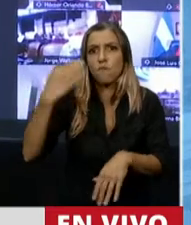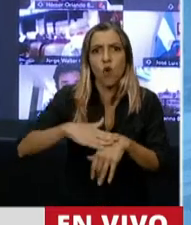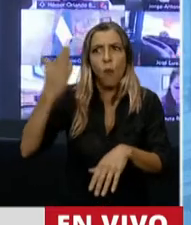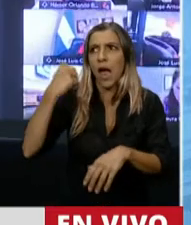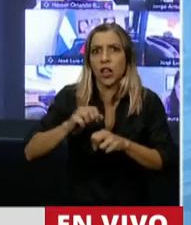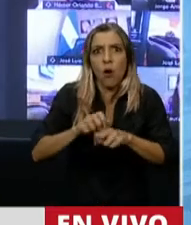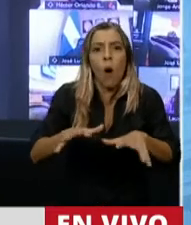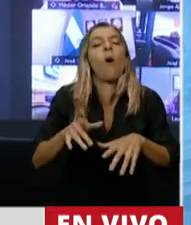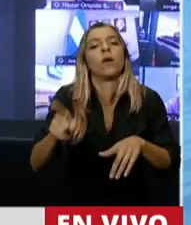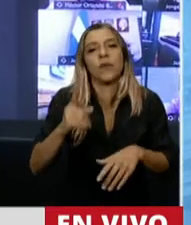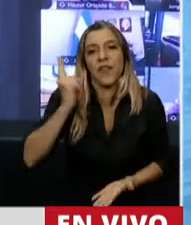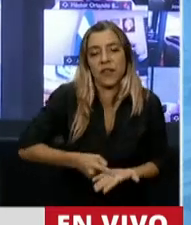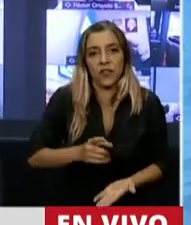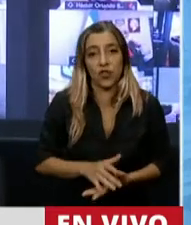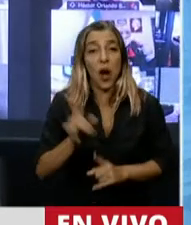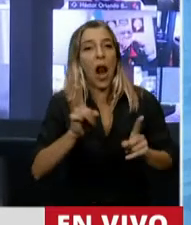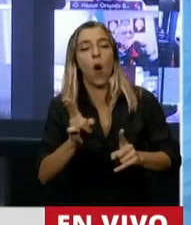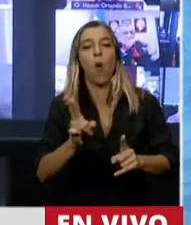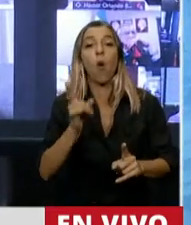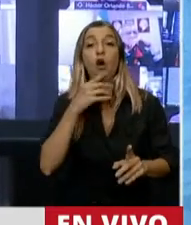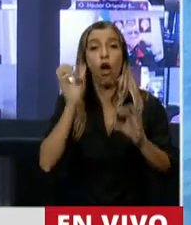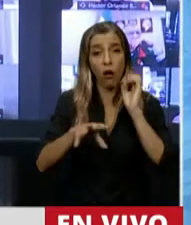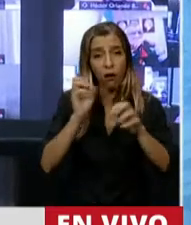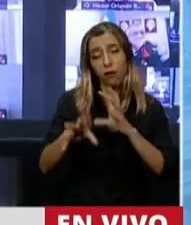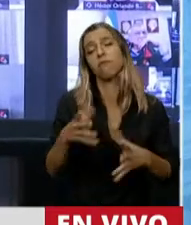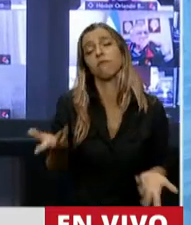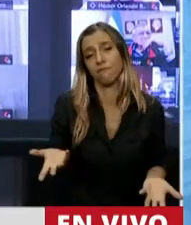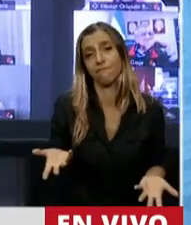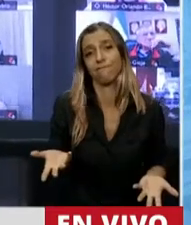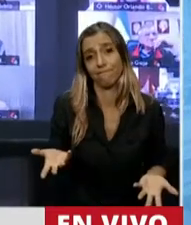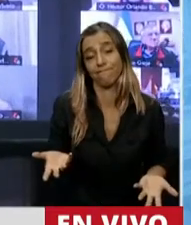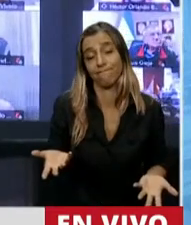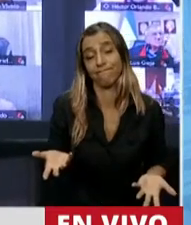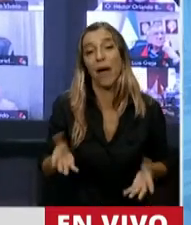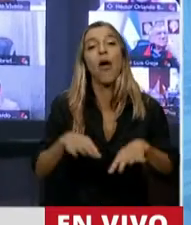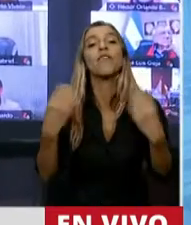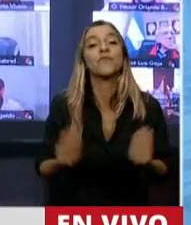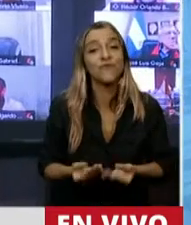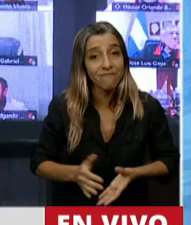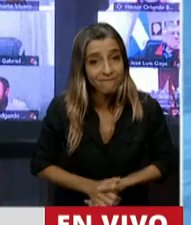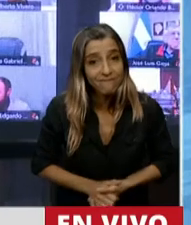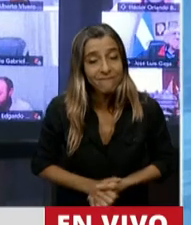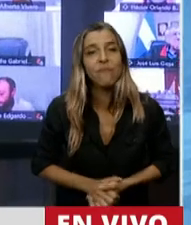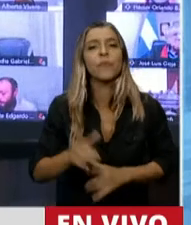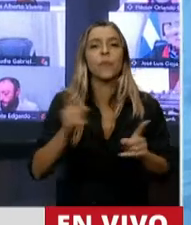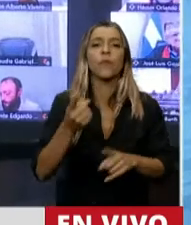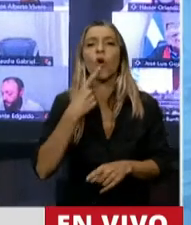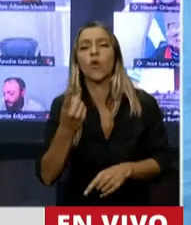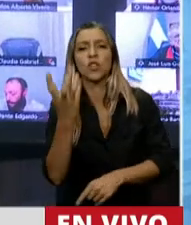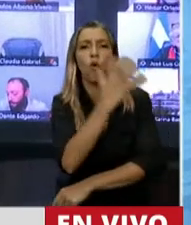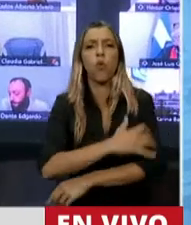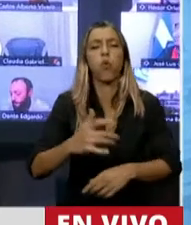algunos denostan. Otra de las consecuencias de la pandemia son más de 50% de la pobreza,